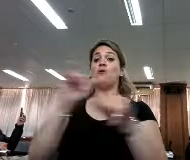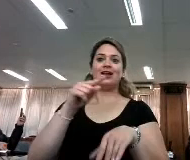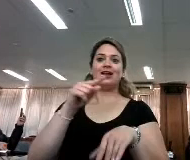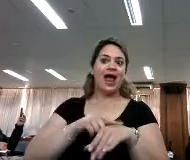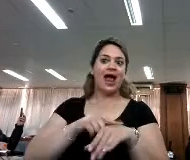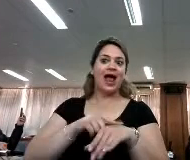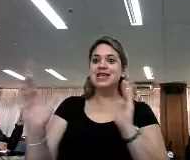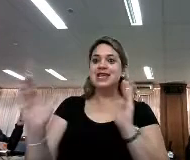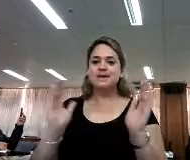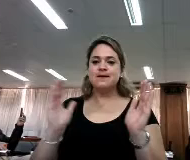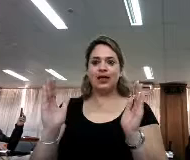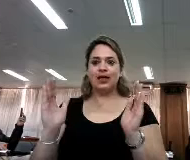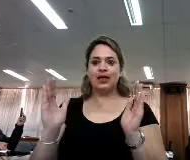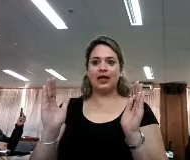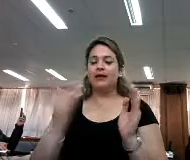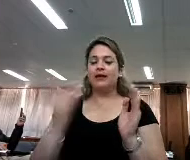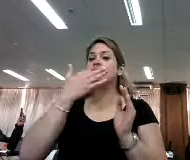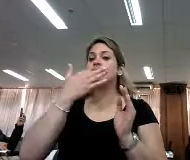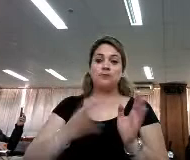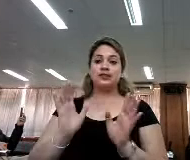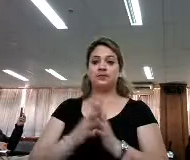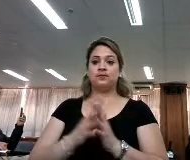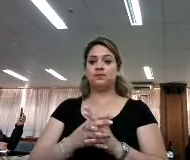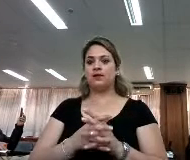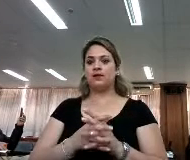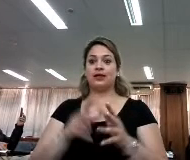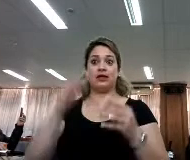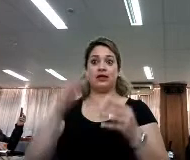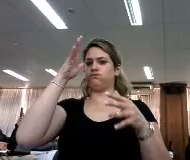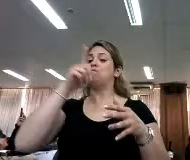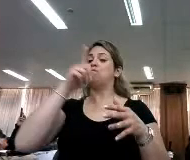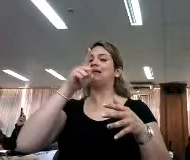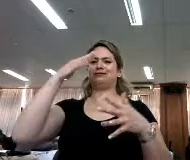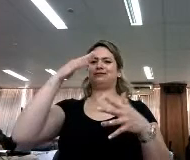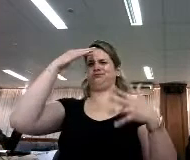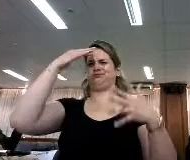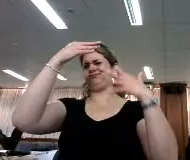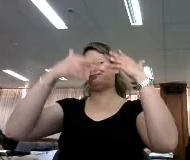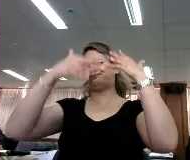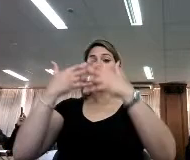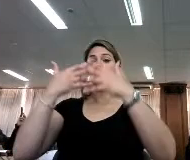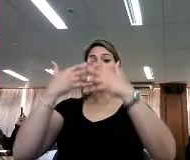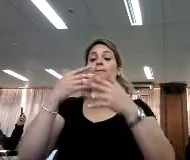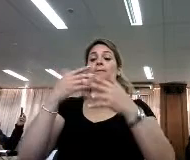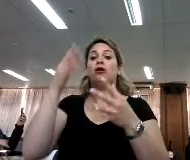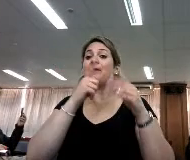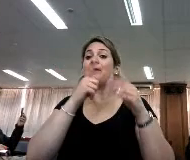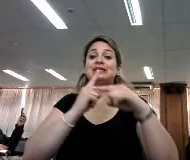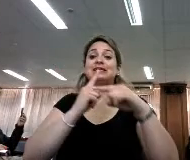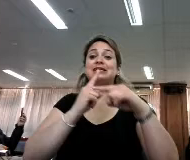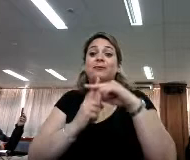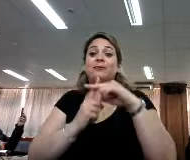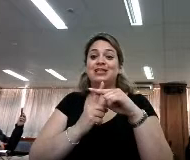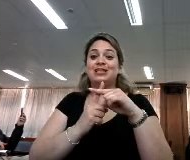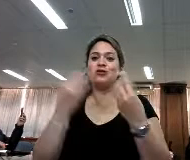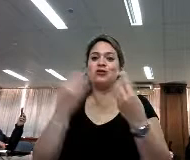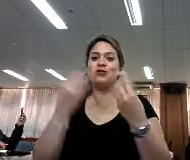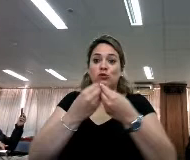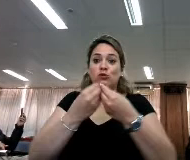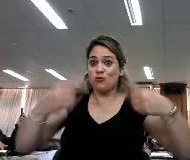que es un verdadero, te abruma, pero te abruma en un sentido positivo de ver todo lo que estamos teniendo.